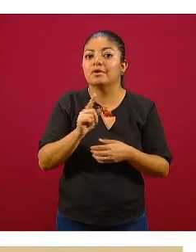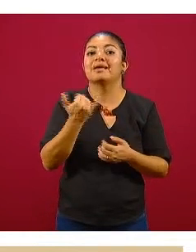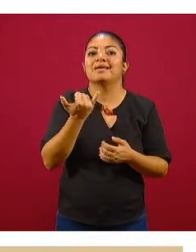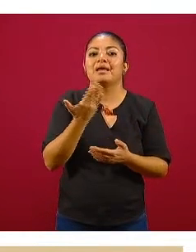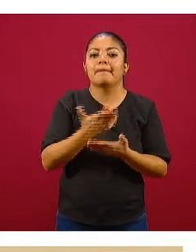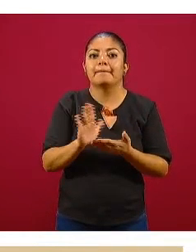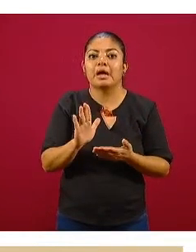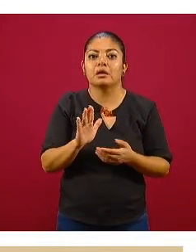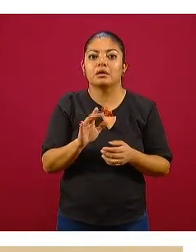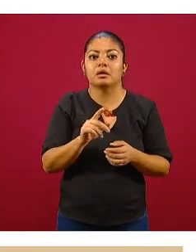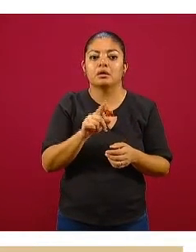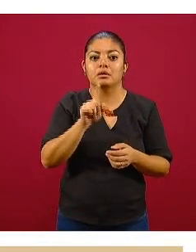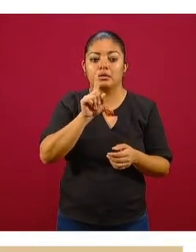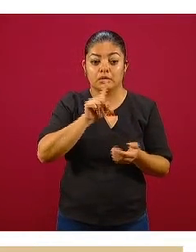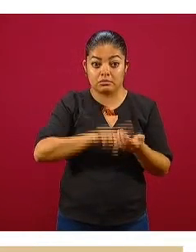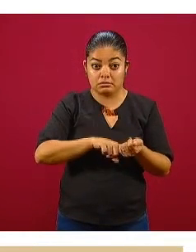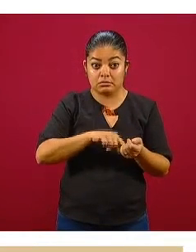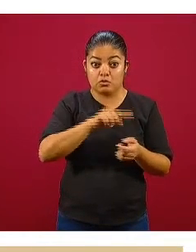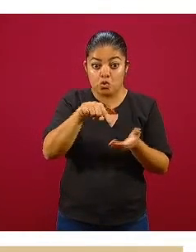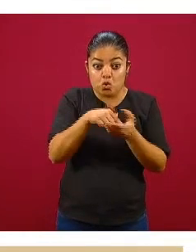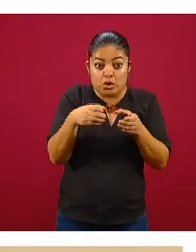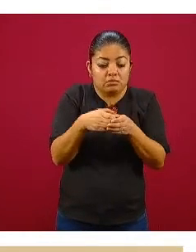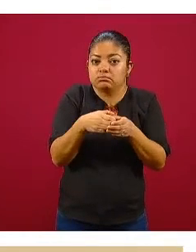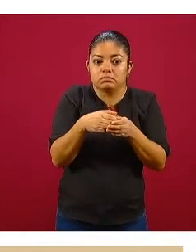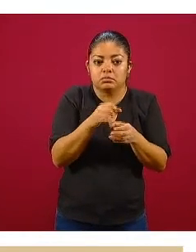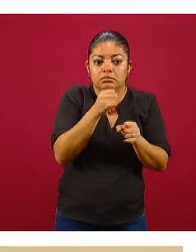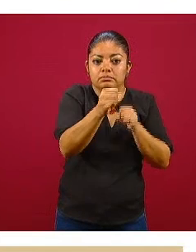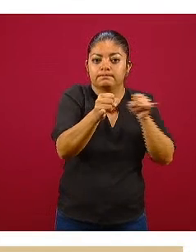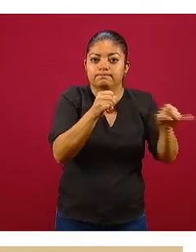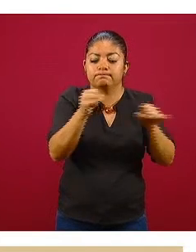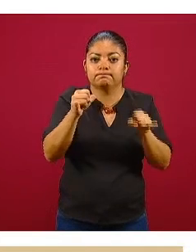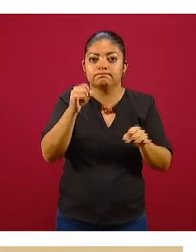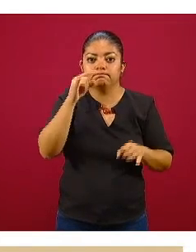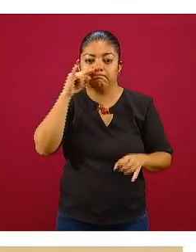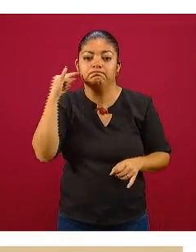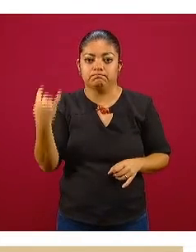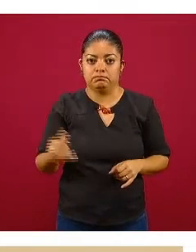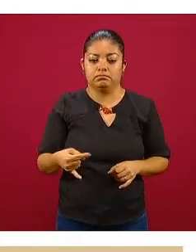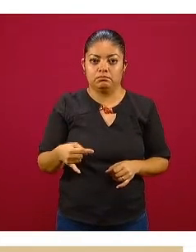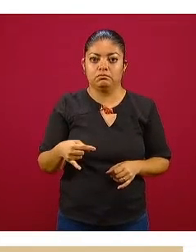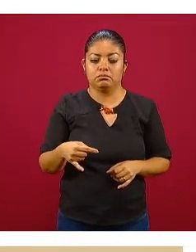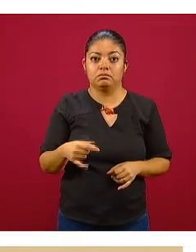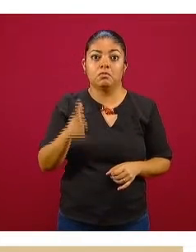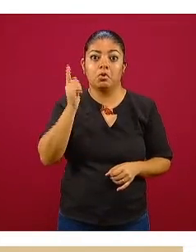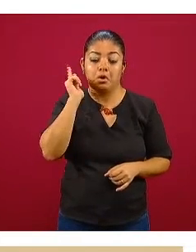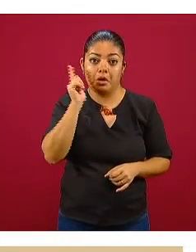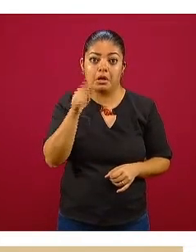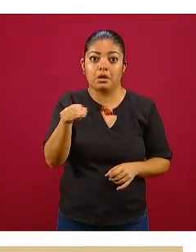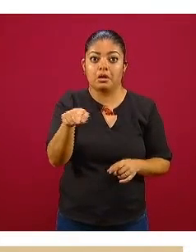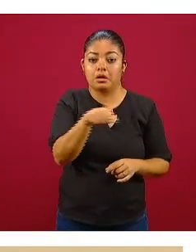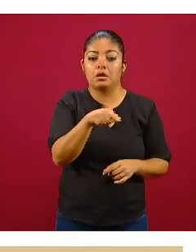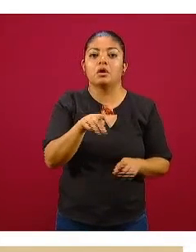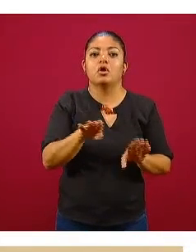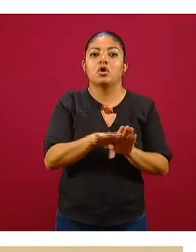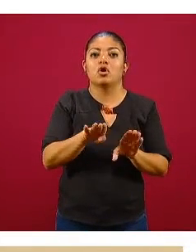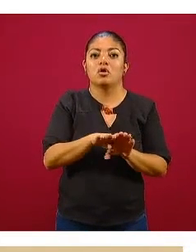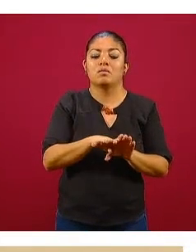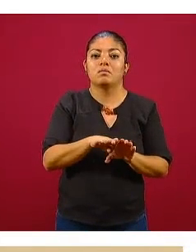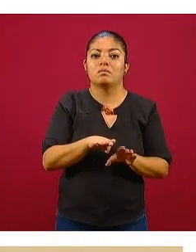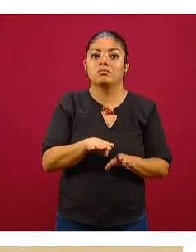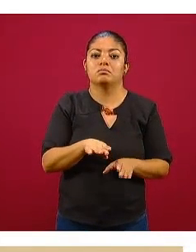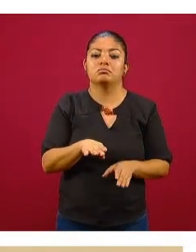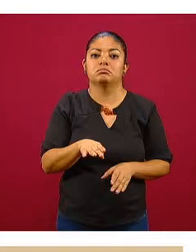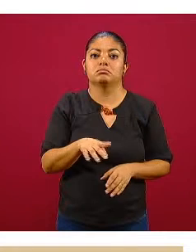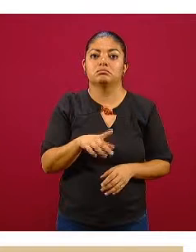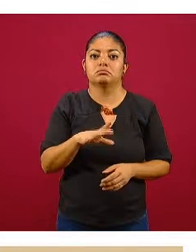dispersos y estamos pues esperanzados de que esto represente que hay un